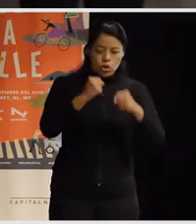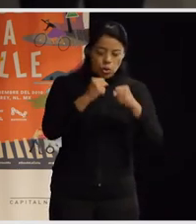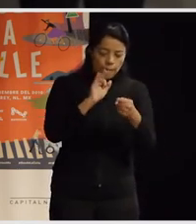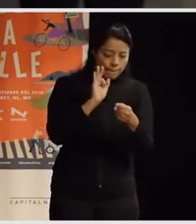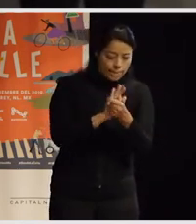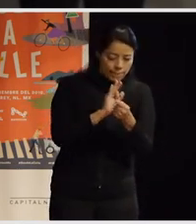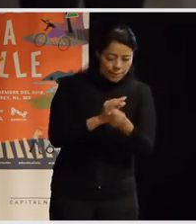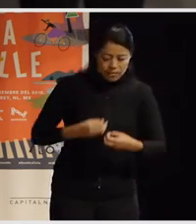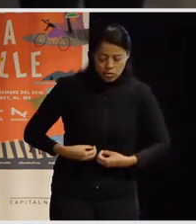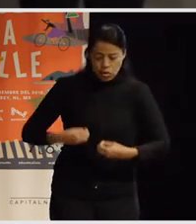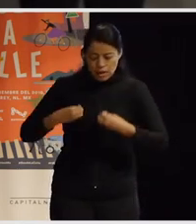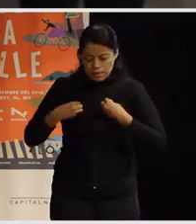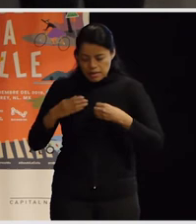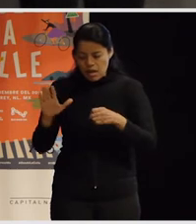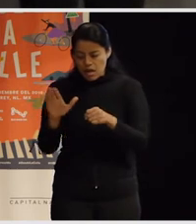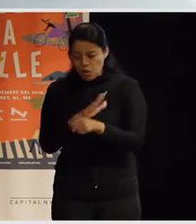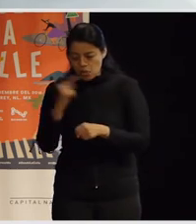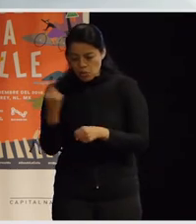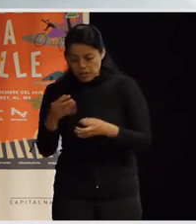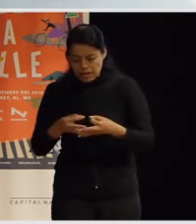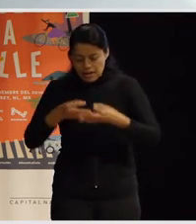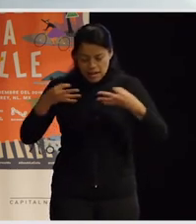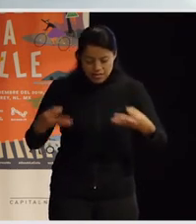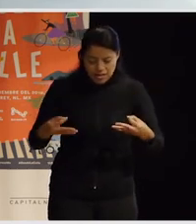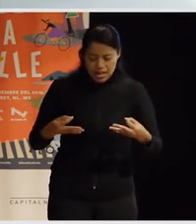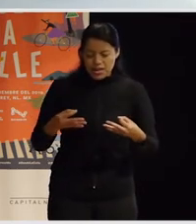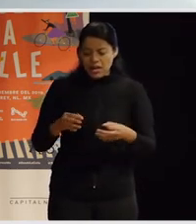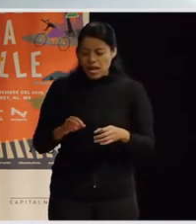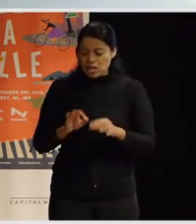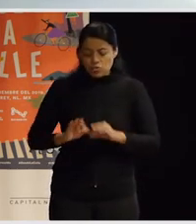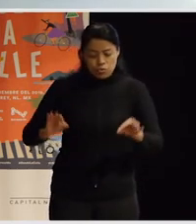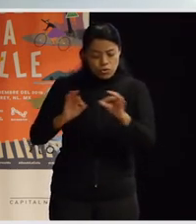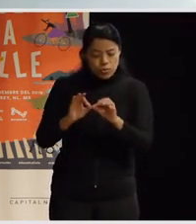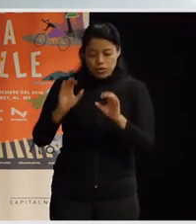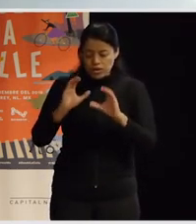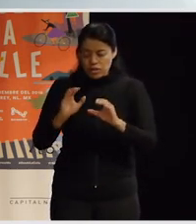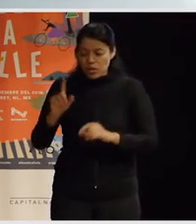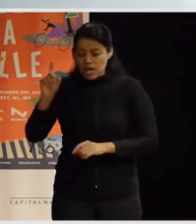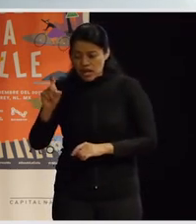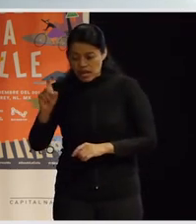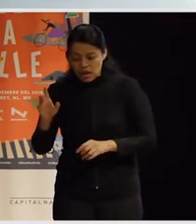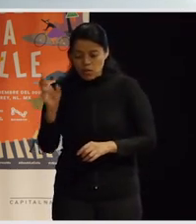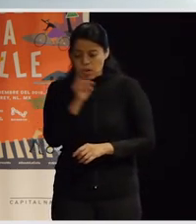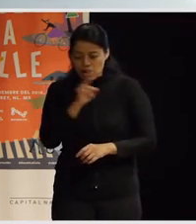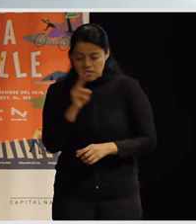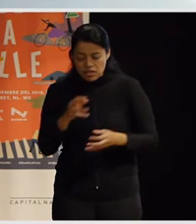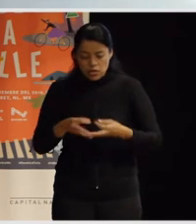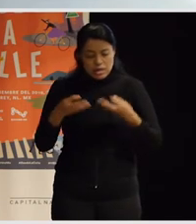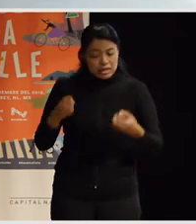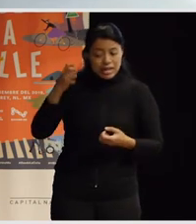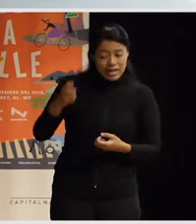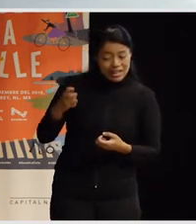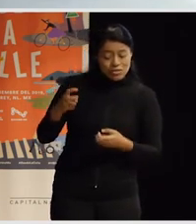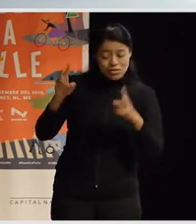a cuidar de nuestros territorios, ¿no? De todos esos bienes comunes del agua, el aire, la tierra que son súper necesarios, o que sin eso no